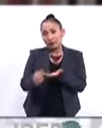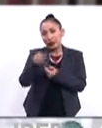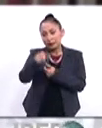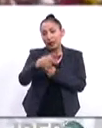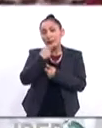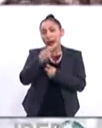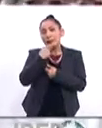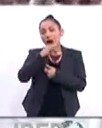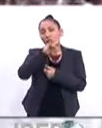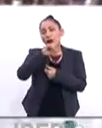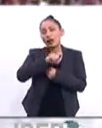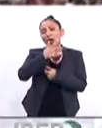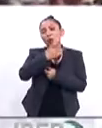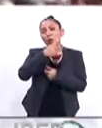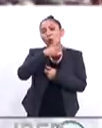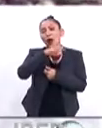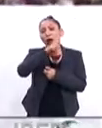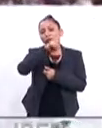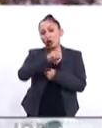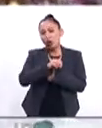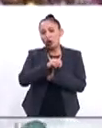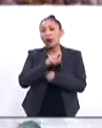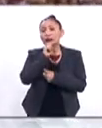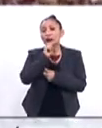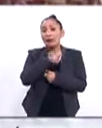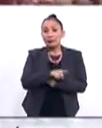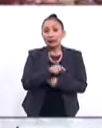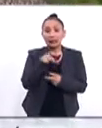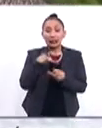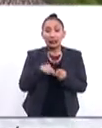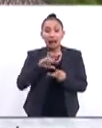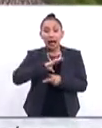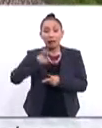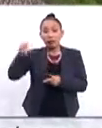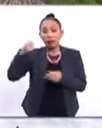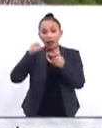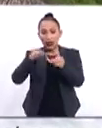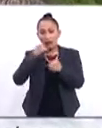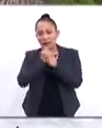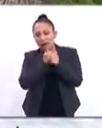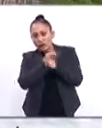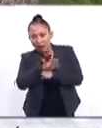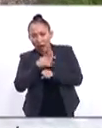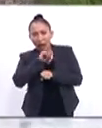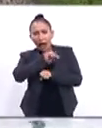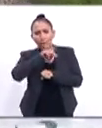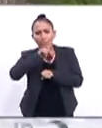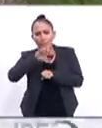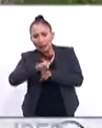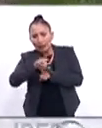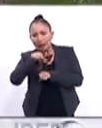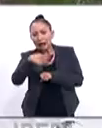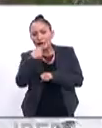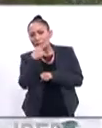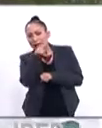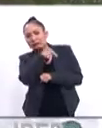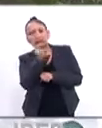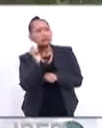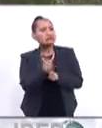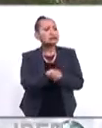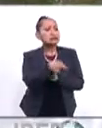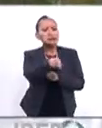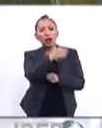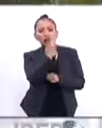referimos a Juan Guaidó. También, por supuesto, hay agencias de información como AP que han hablado ya de